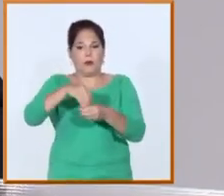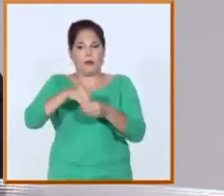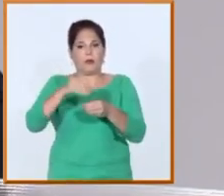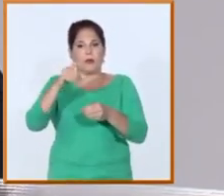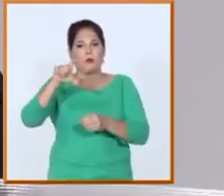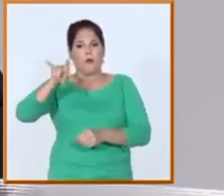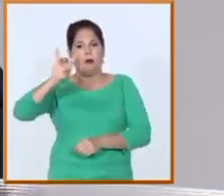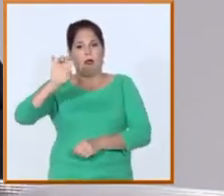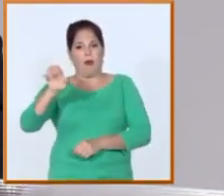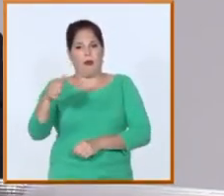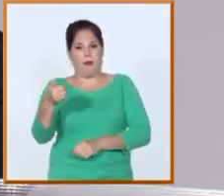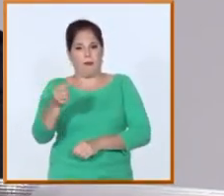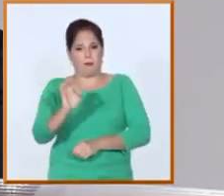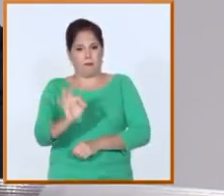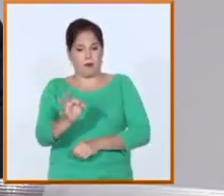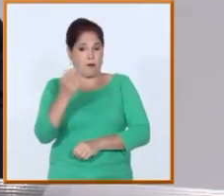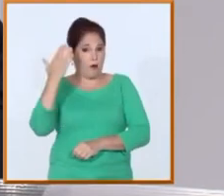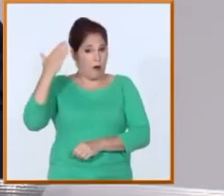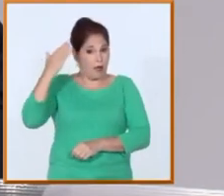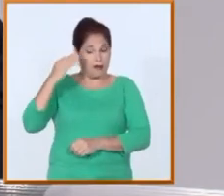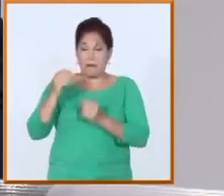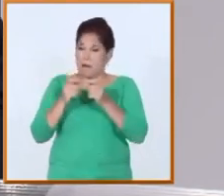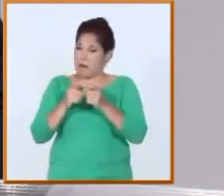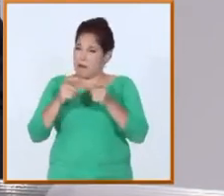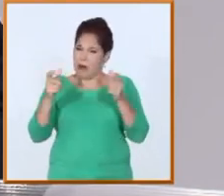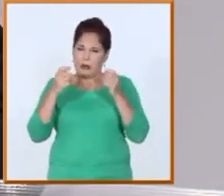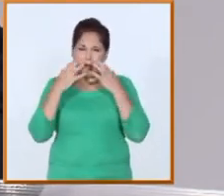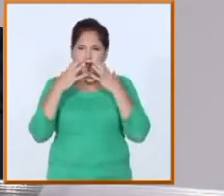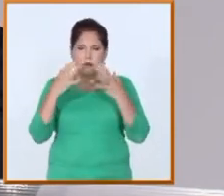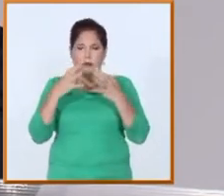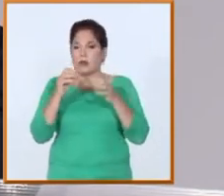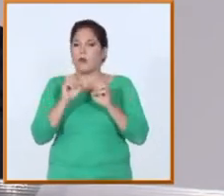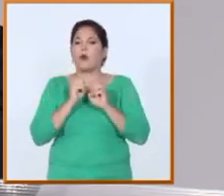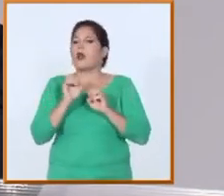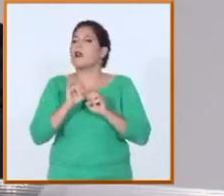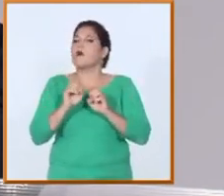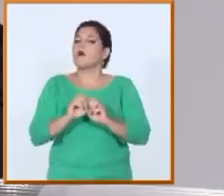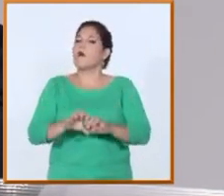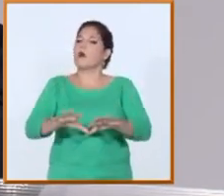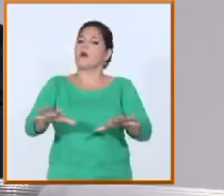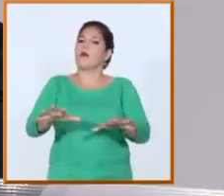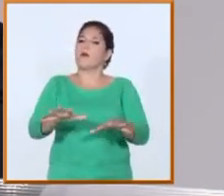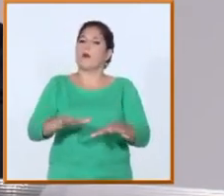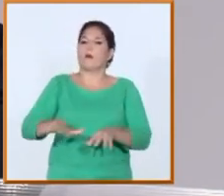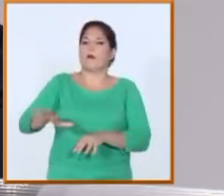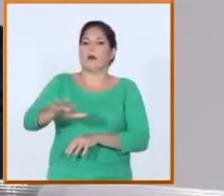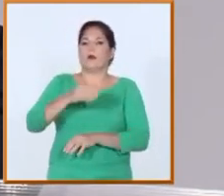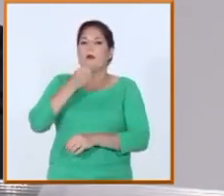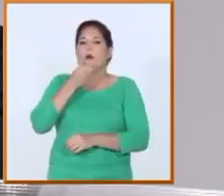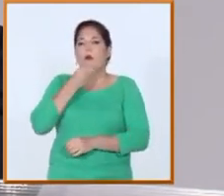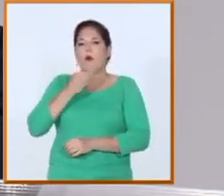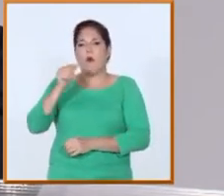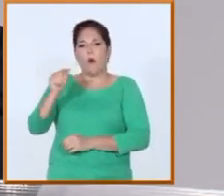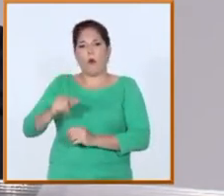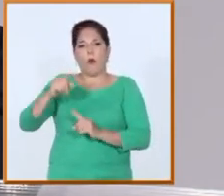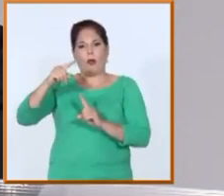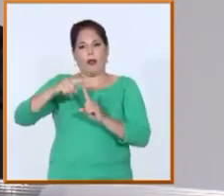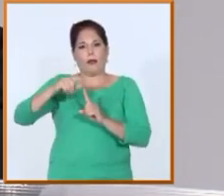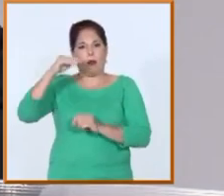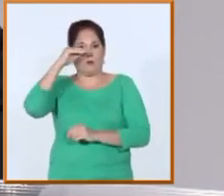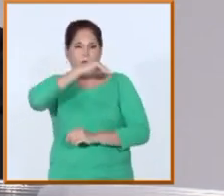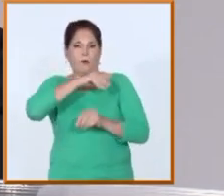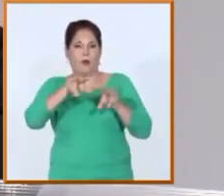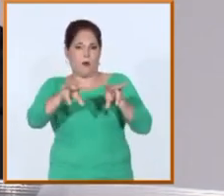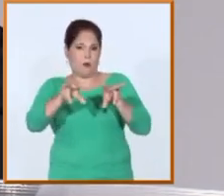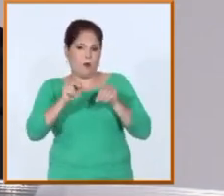esa universidad, que en aquel momento era una de las más grandes del país, que servía como referencia para la formación de los jóvenes tecnólogos que se